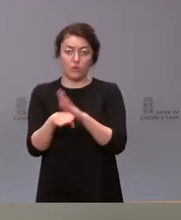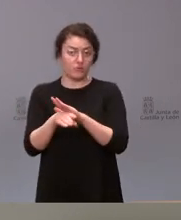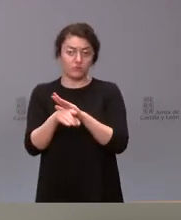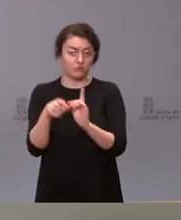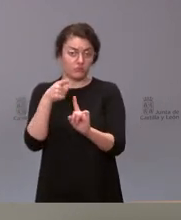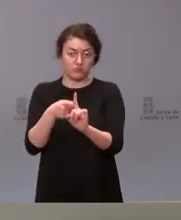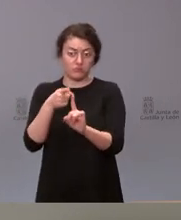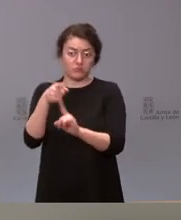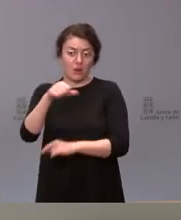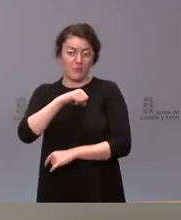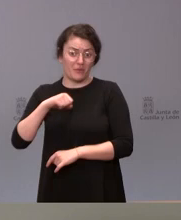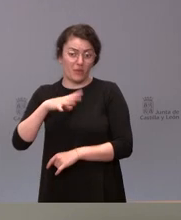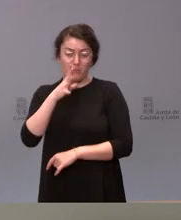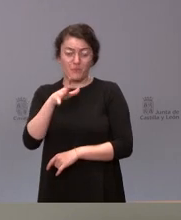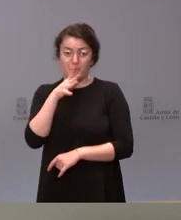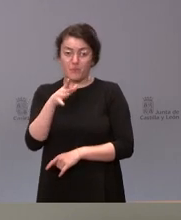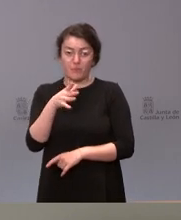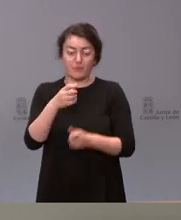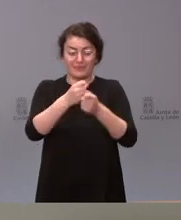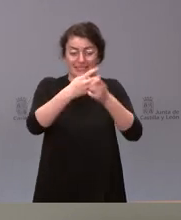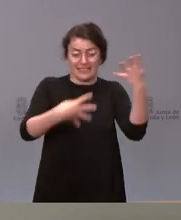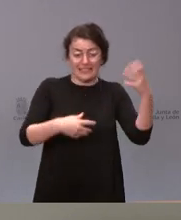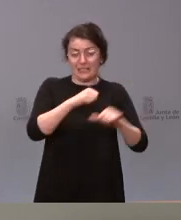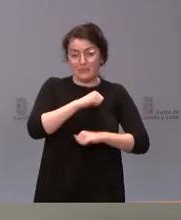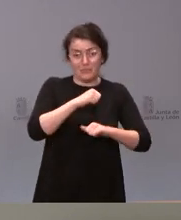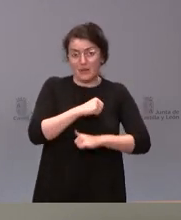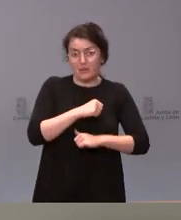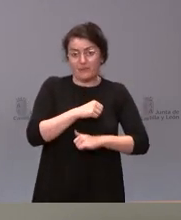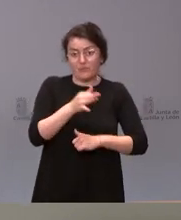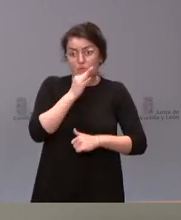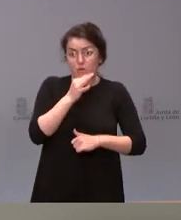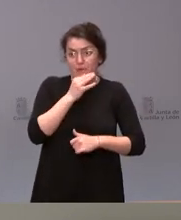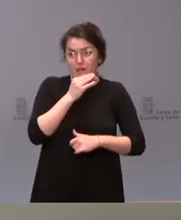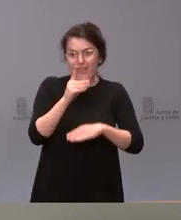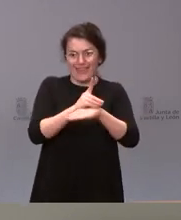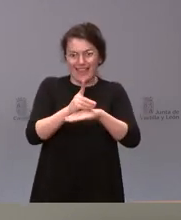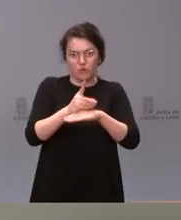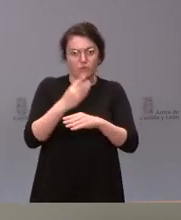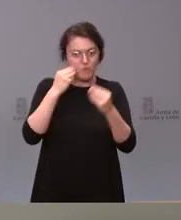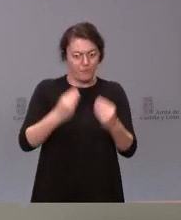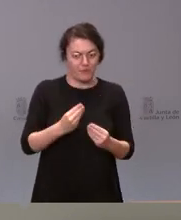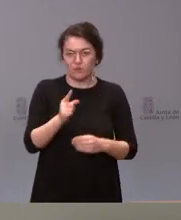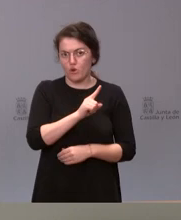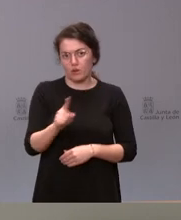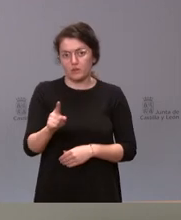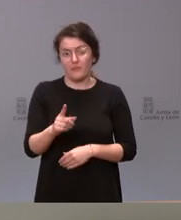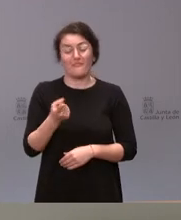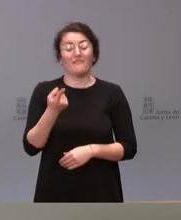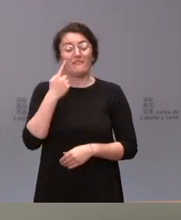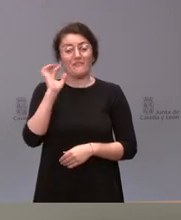espera a unos datos más razonables que hoy en día tengo que decirles y reconocerles que no lo son es verdad que en el primer trimestre del año